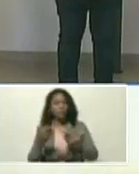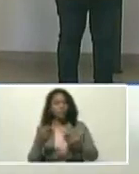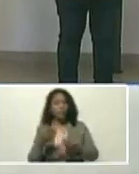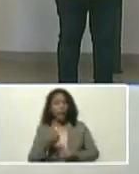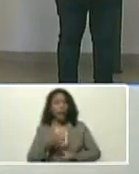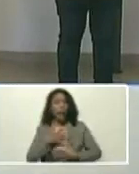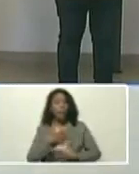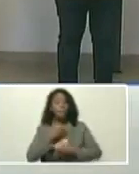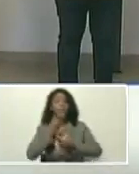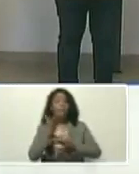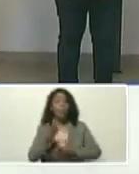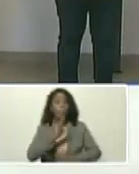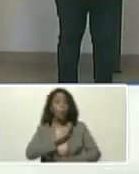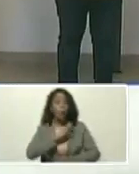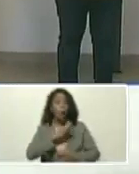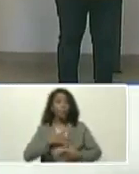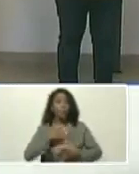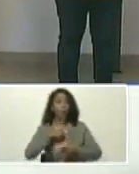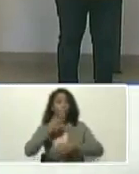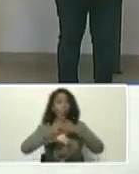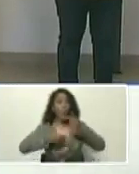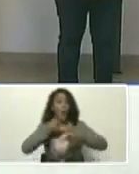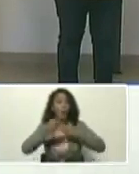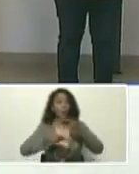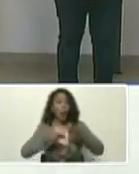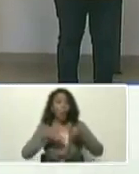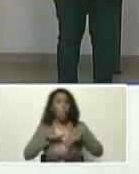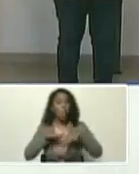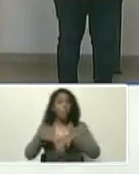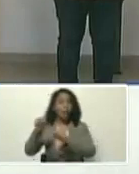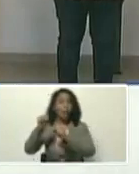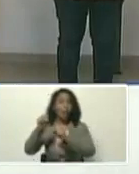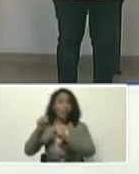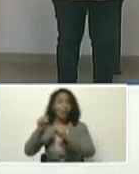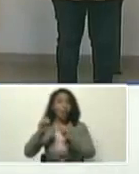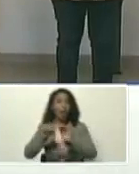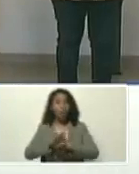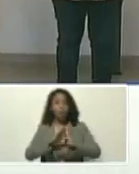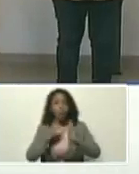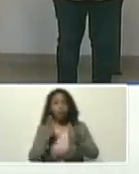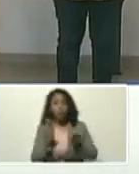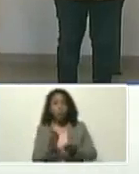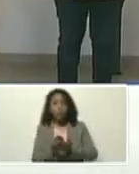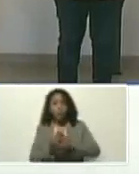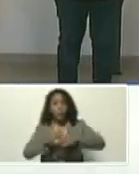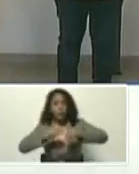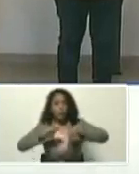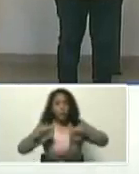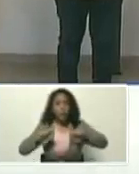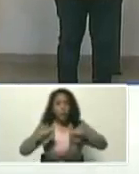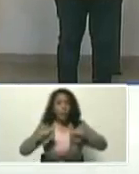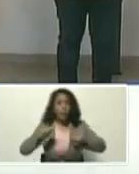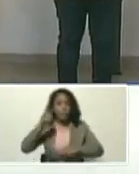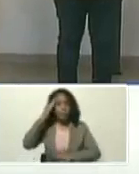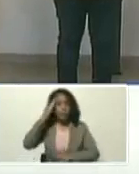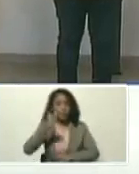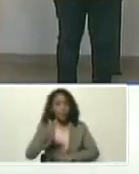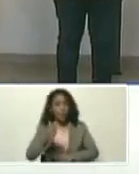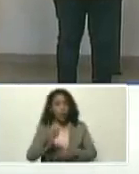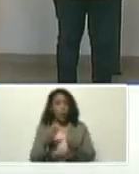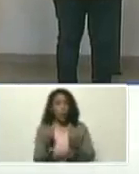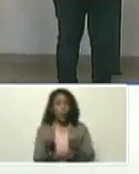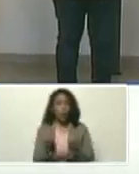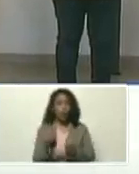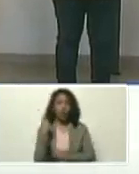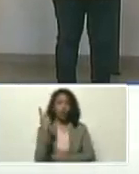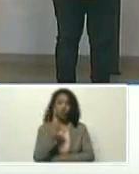expresión, sus propios intereses, políticos, imperialistas, geopolíticos, económicos, militares, solo están